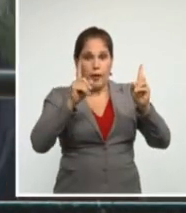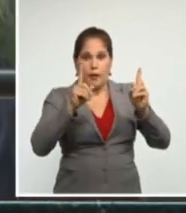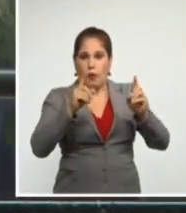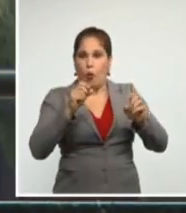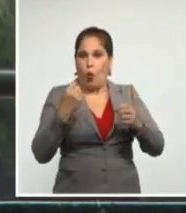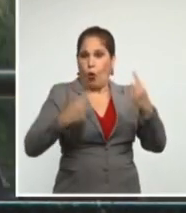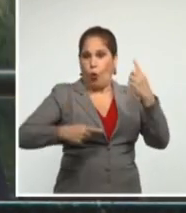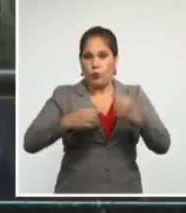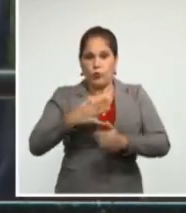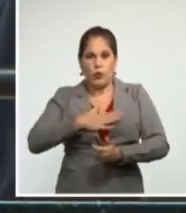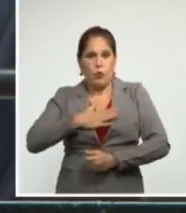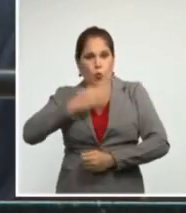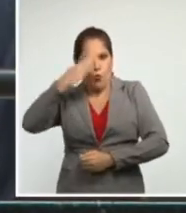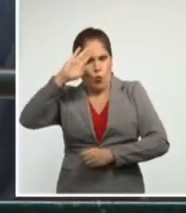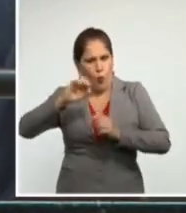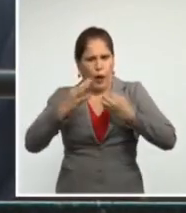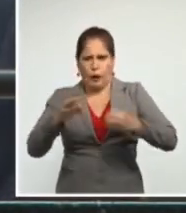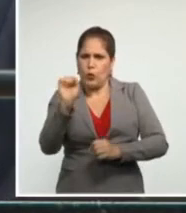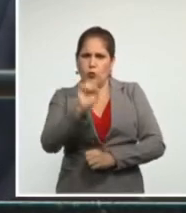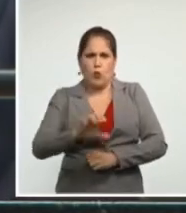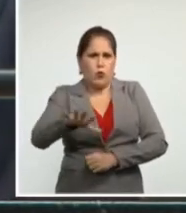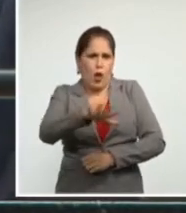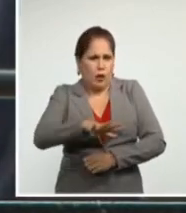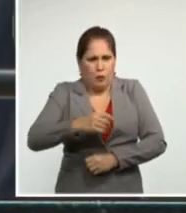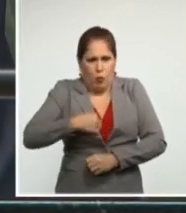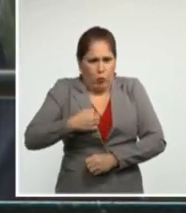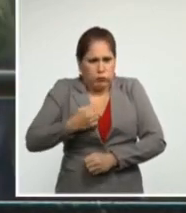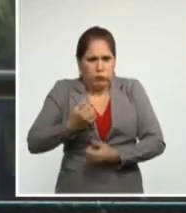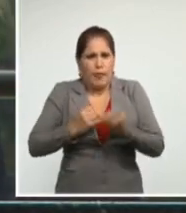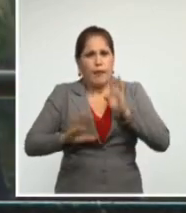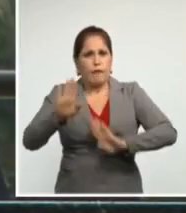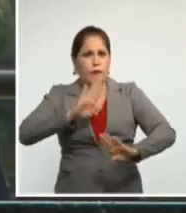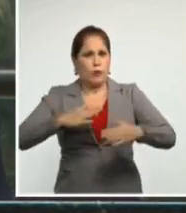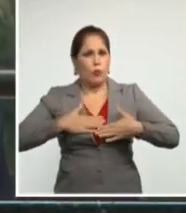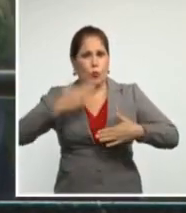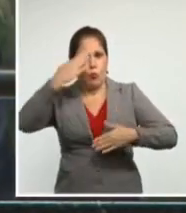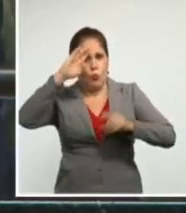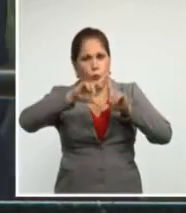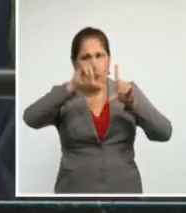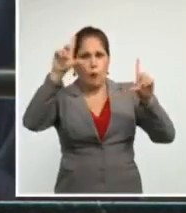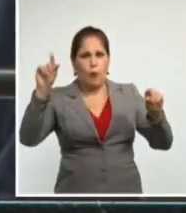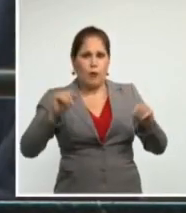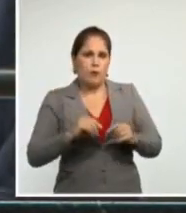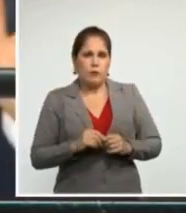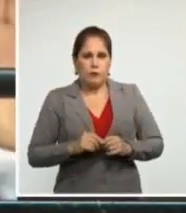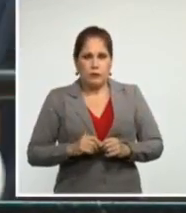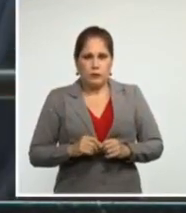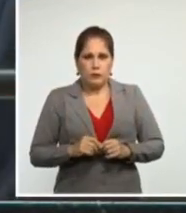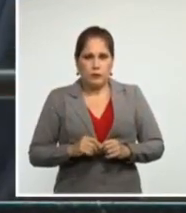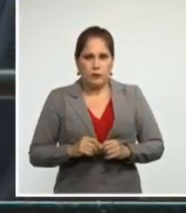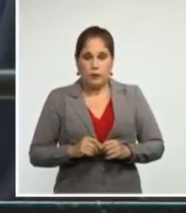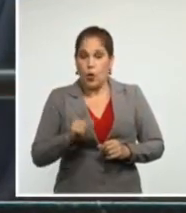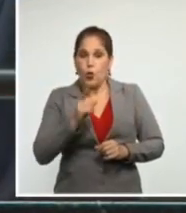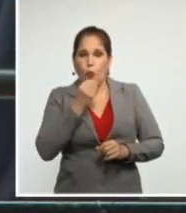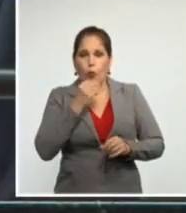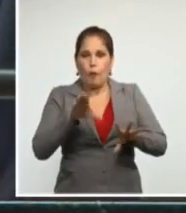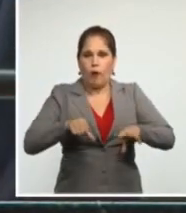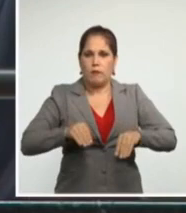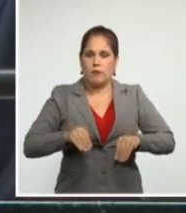y un gobierno diseñado por ella. Es inaceptable